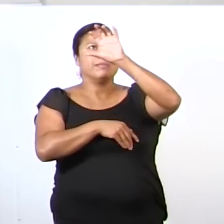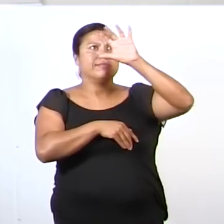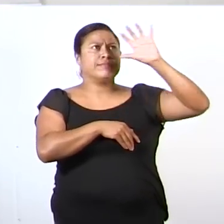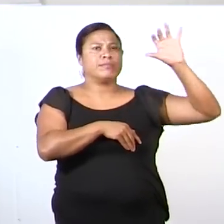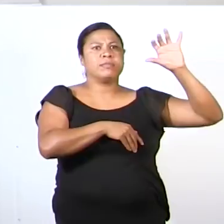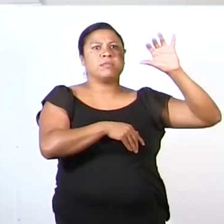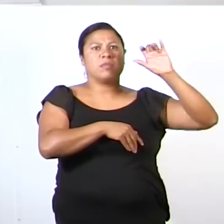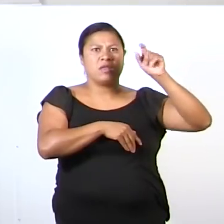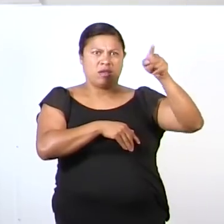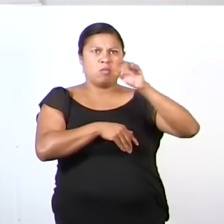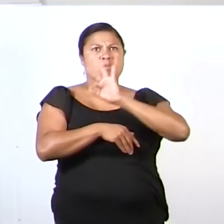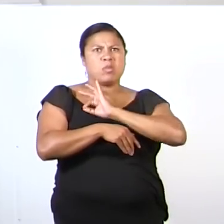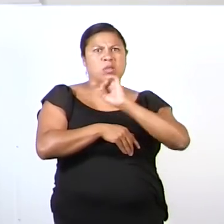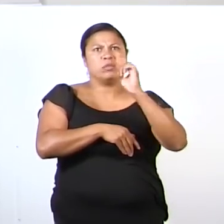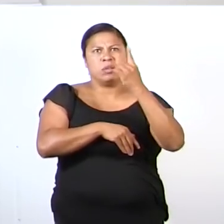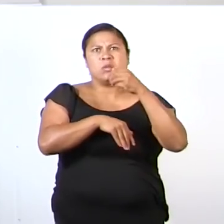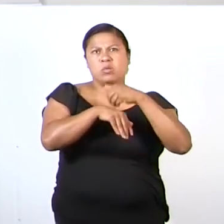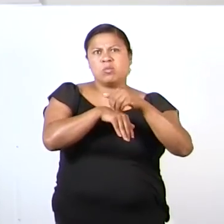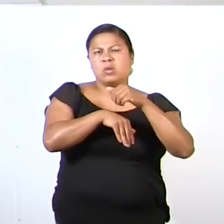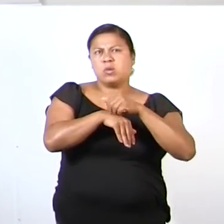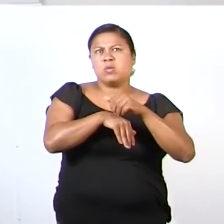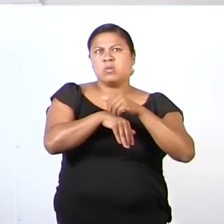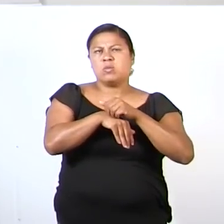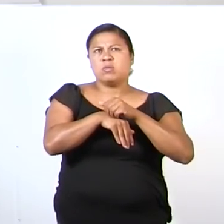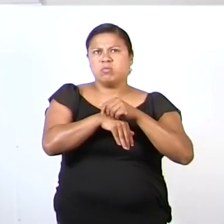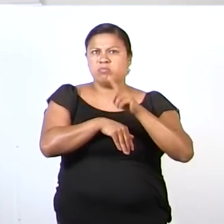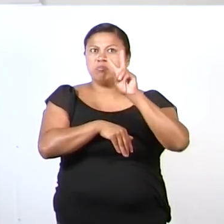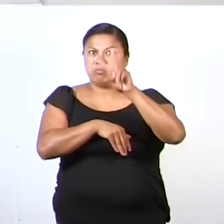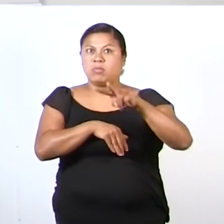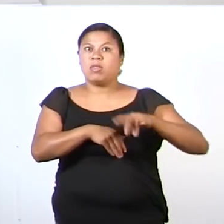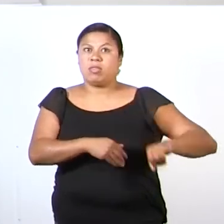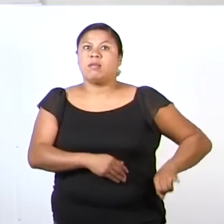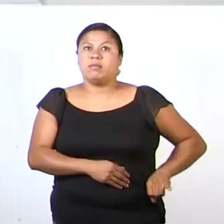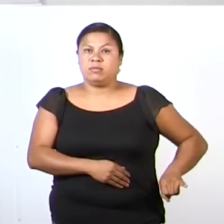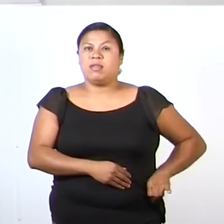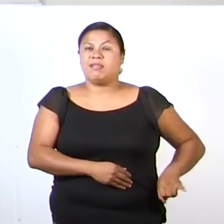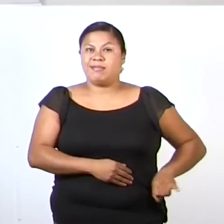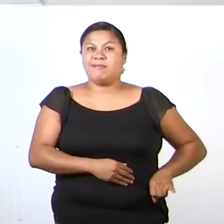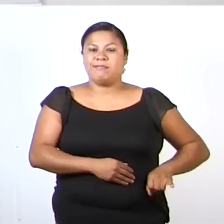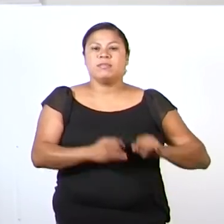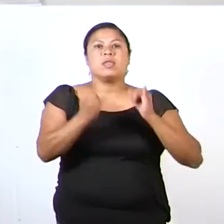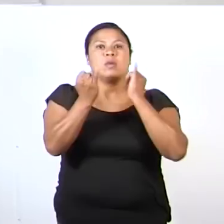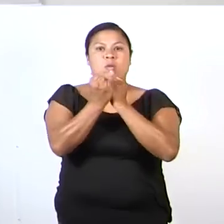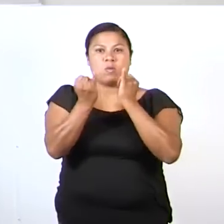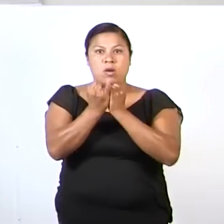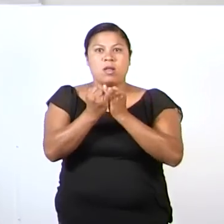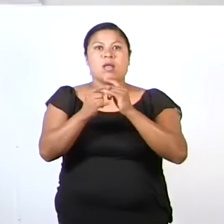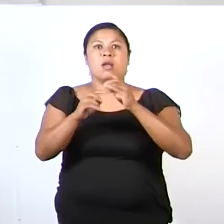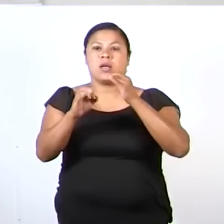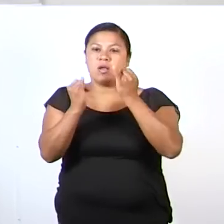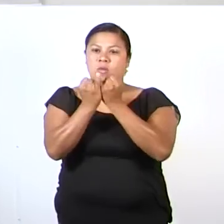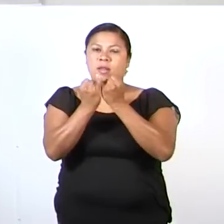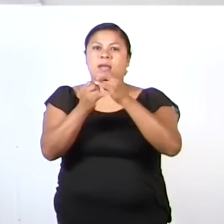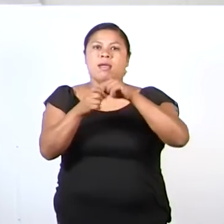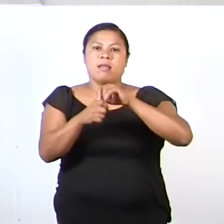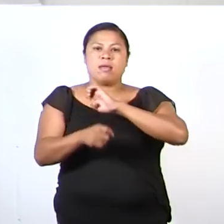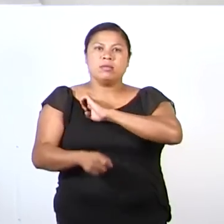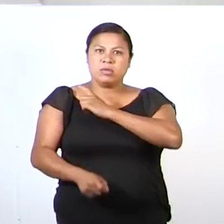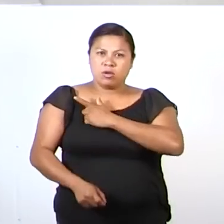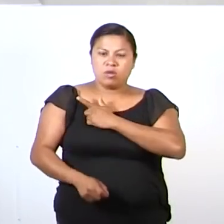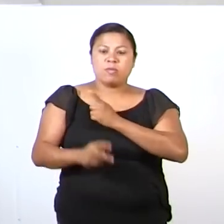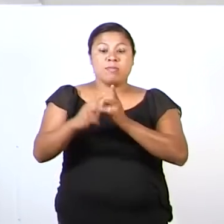pueden ser números? Interesante, ¿verdad? Al igual que la asignatura de español, la de